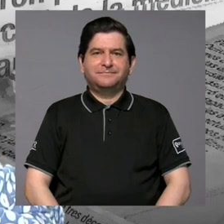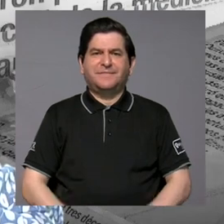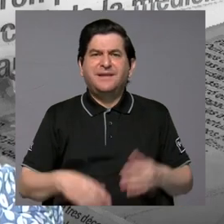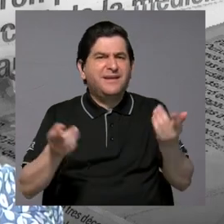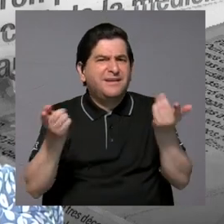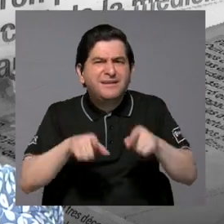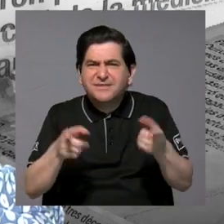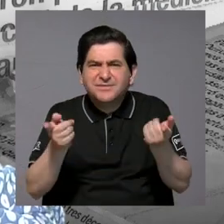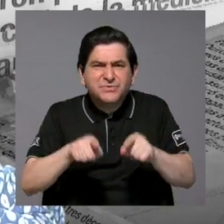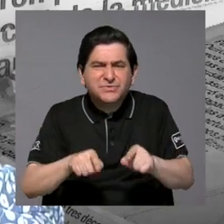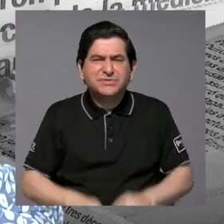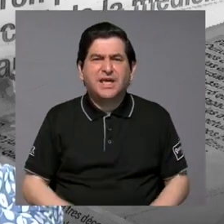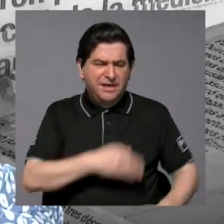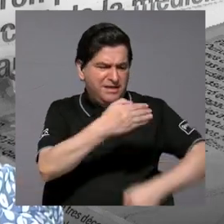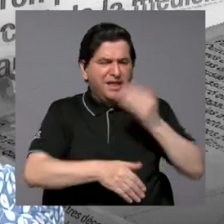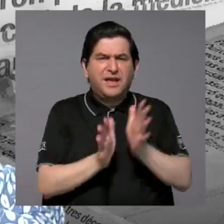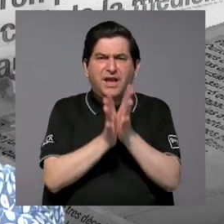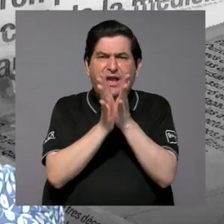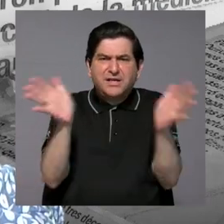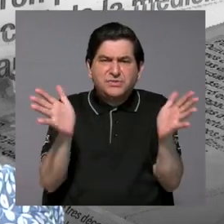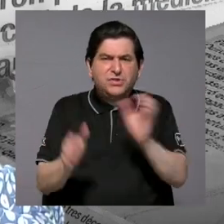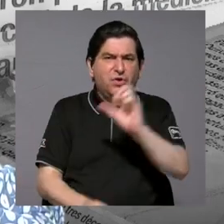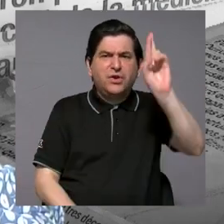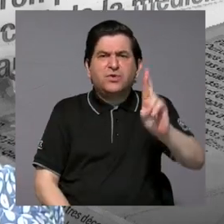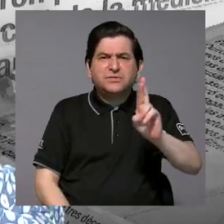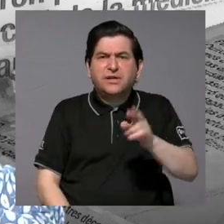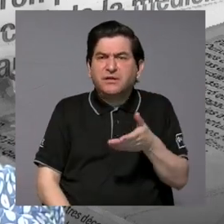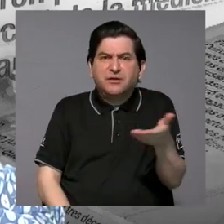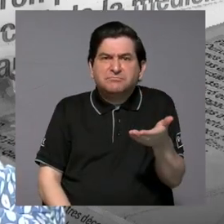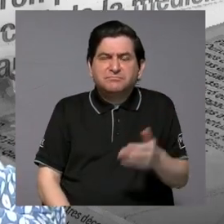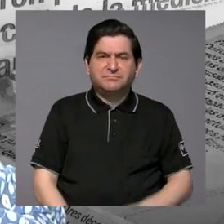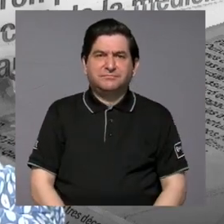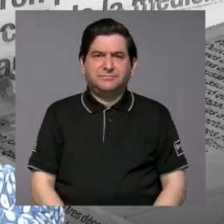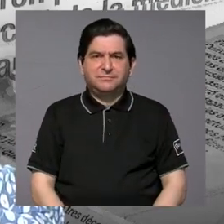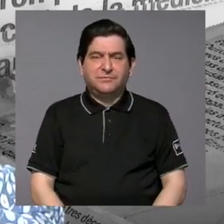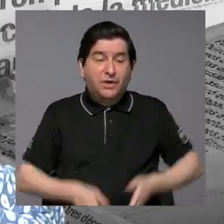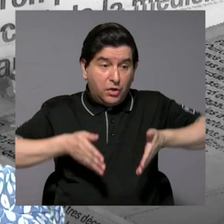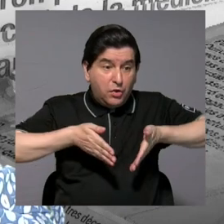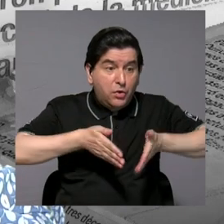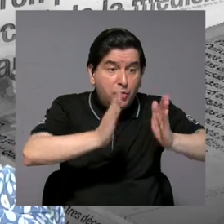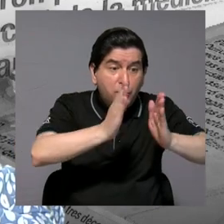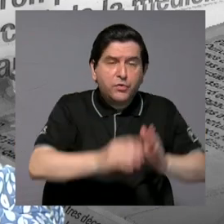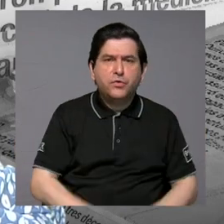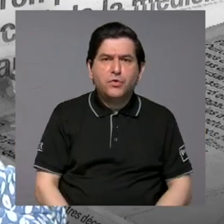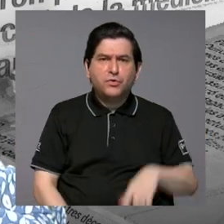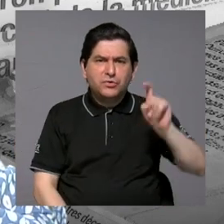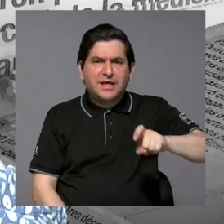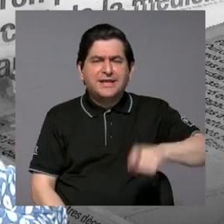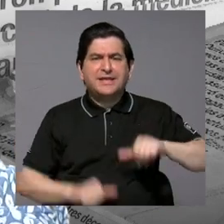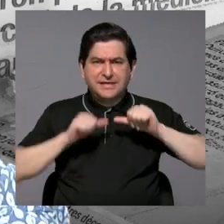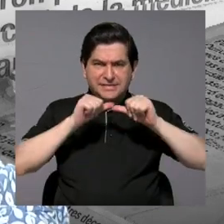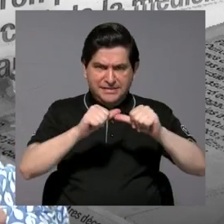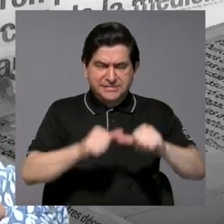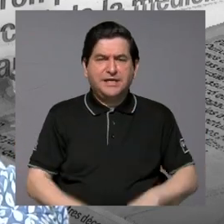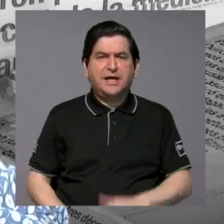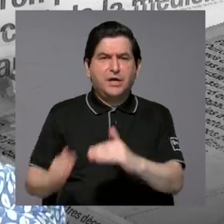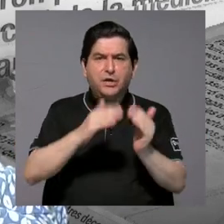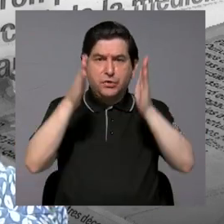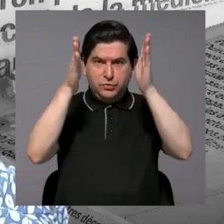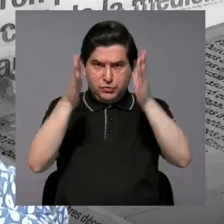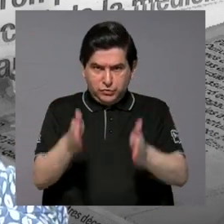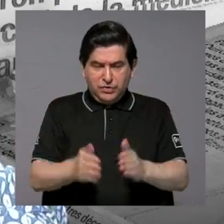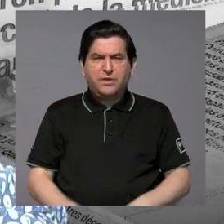¿Qué está pasando con la gestión pública de Costa Rica? ¿Cuál ruta es la que se debe seguir para que los